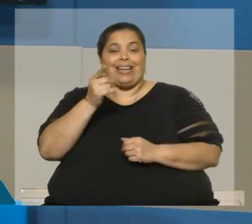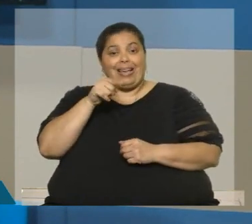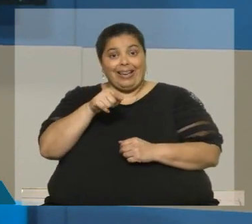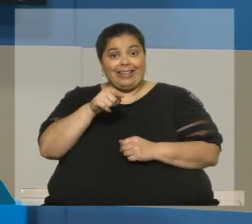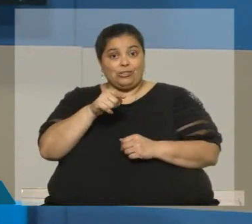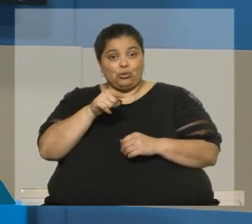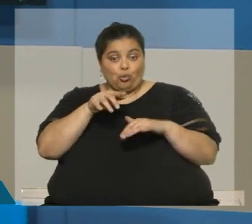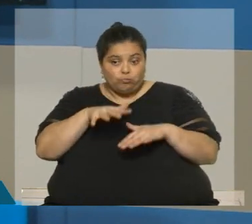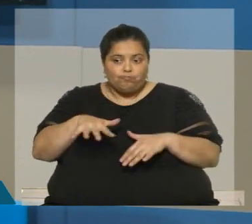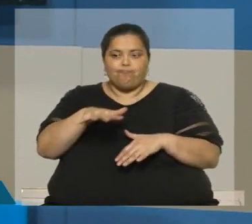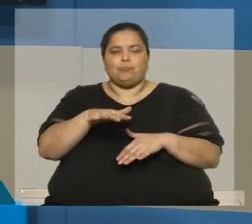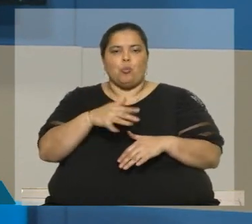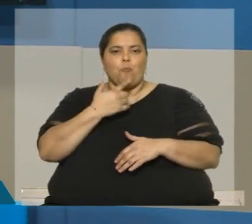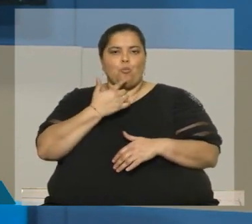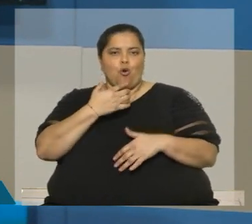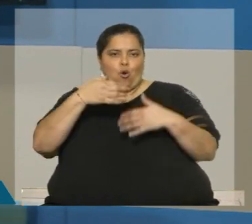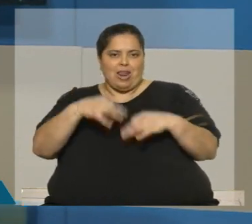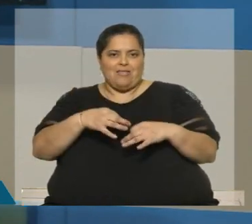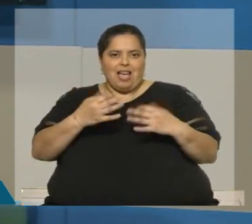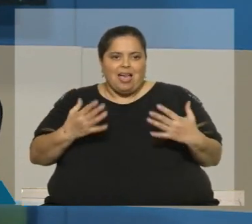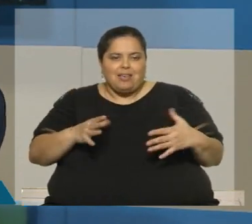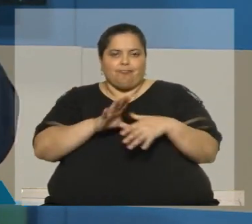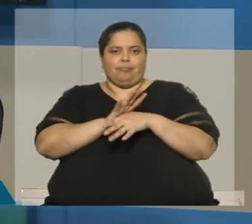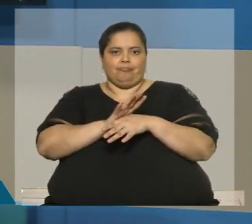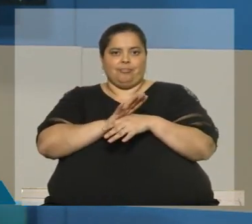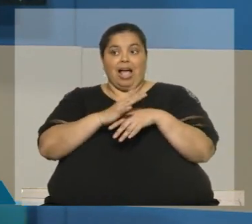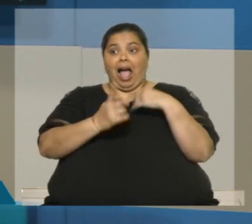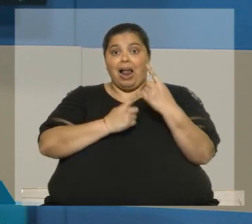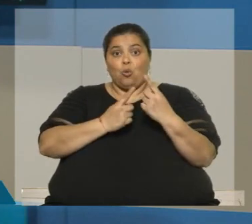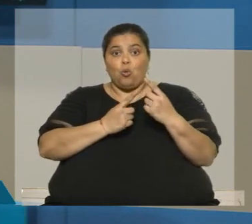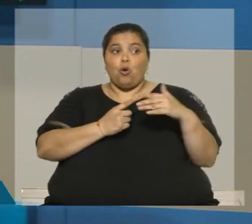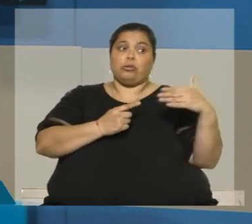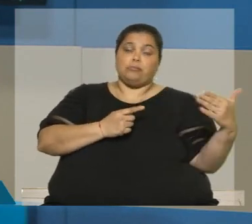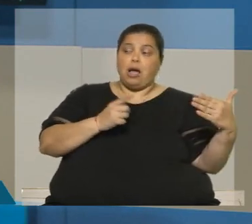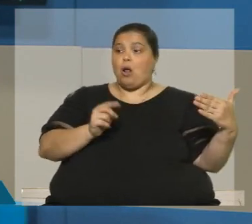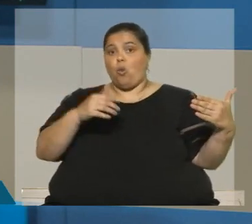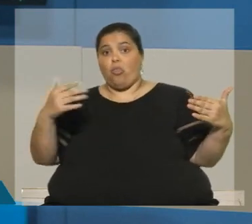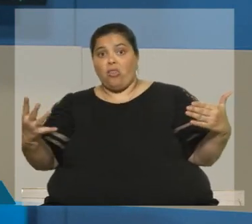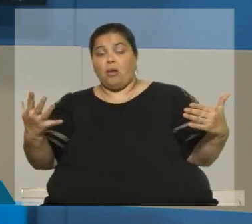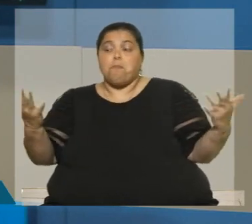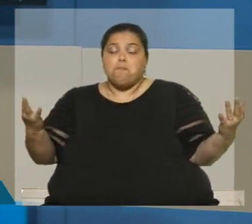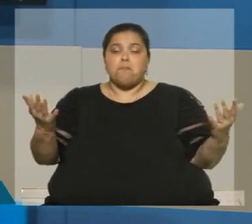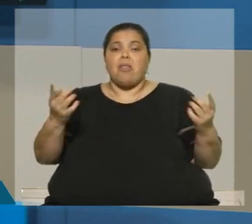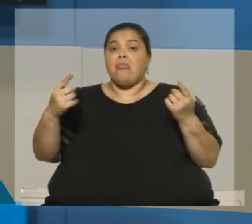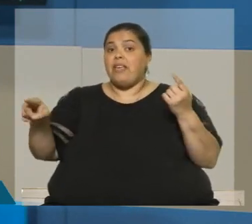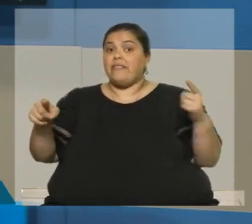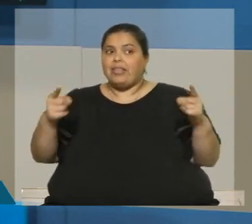encuentro político que muchas veces une a algunos que se sitúan ideológicamente en espacios diferentes, ¿no?